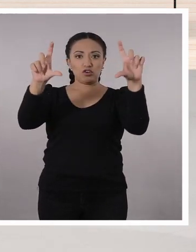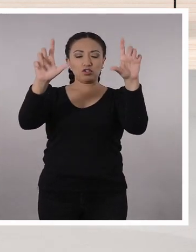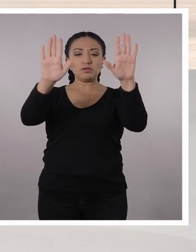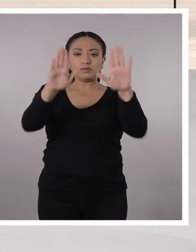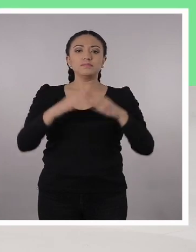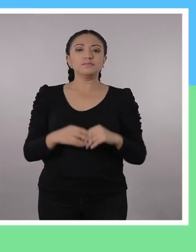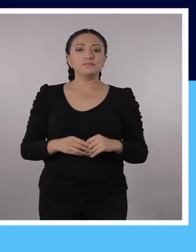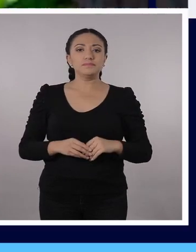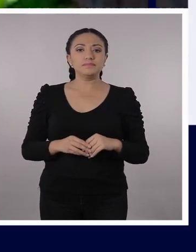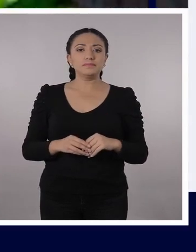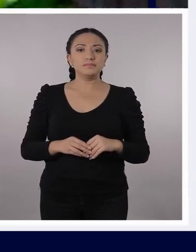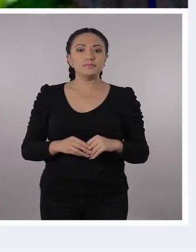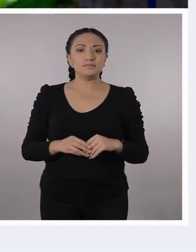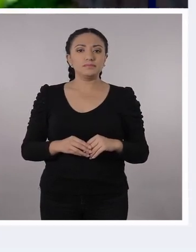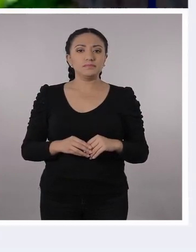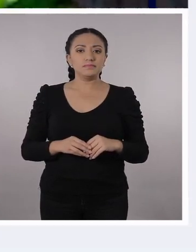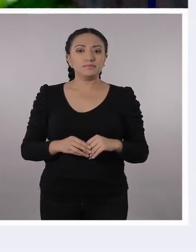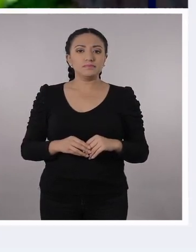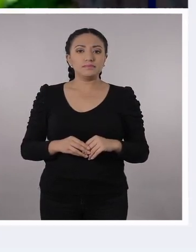Tenemos en pantalla.